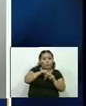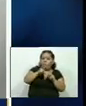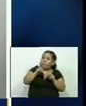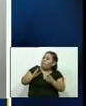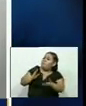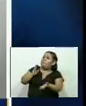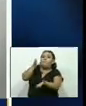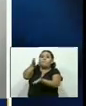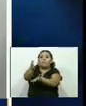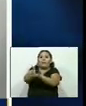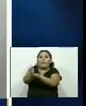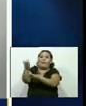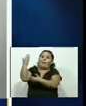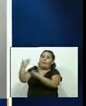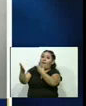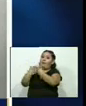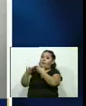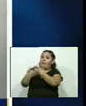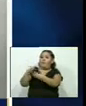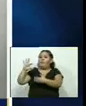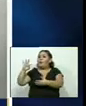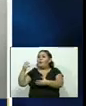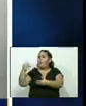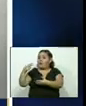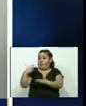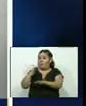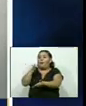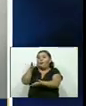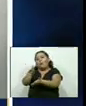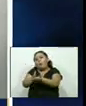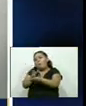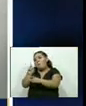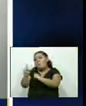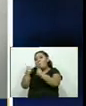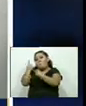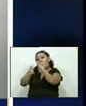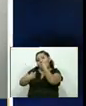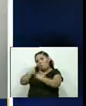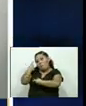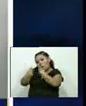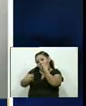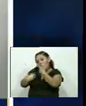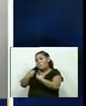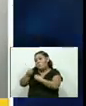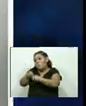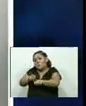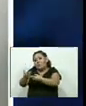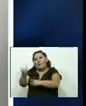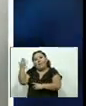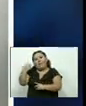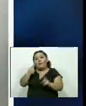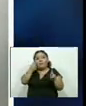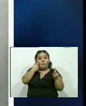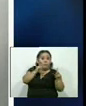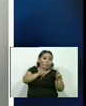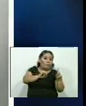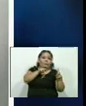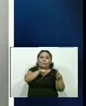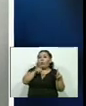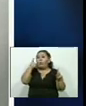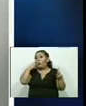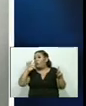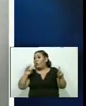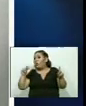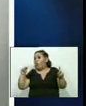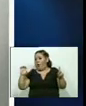citatorio de la Fiscalía para responder a los señalamientos de testigo criteriado Noé, quien en el juicio del caso Operación Cuscatlán